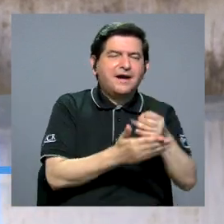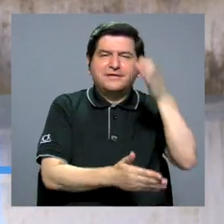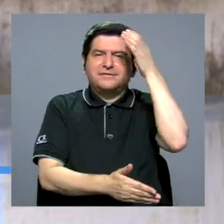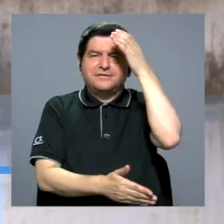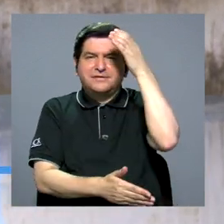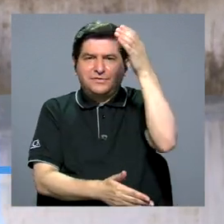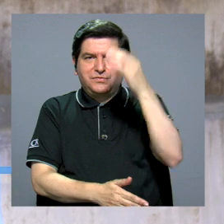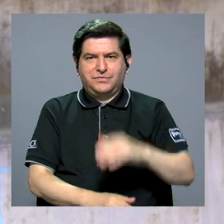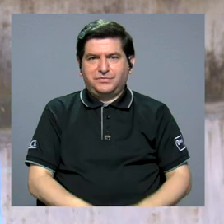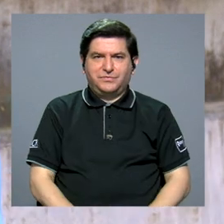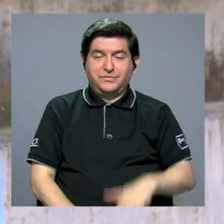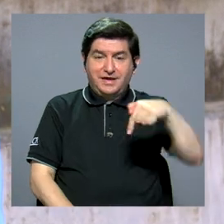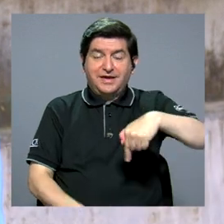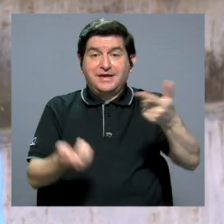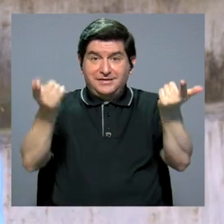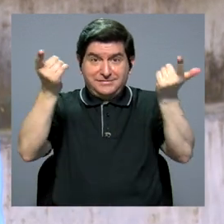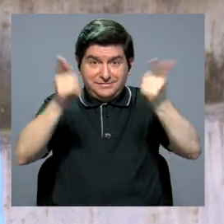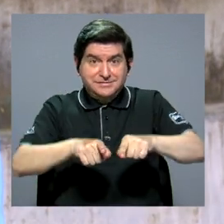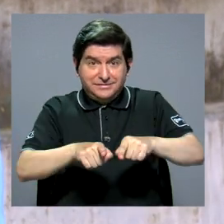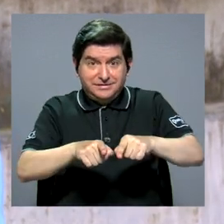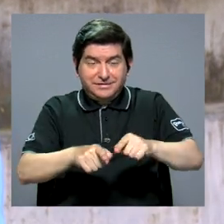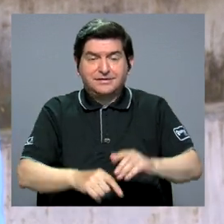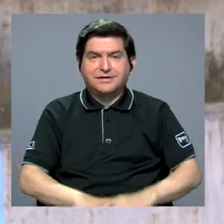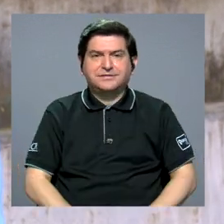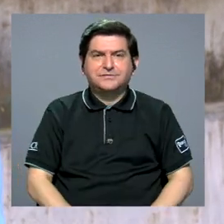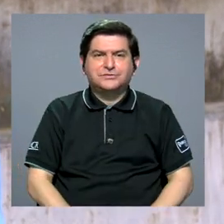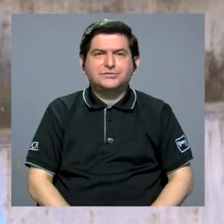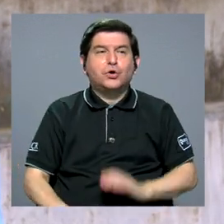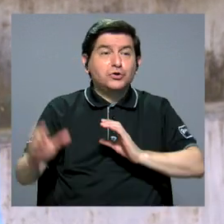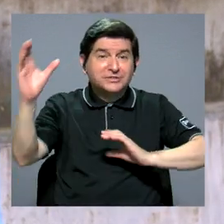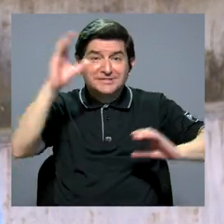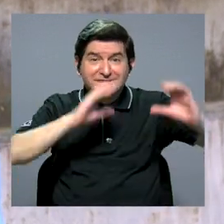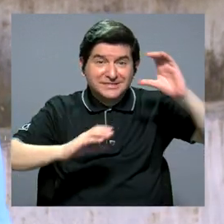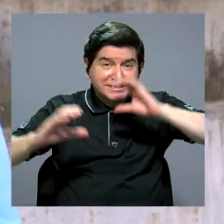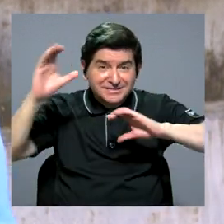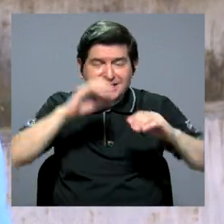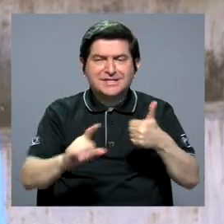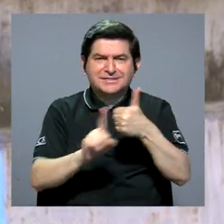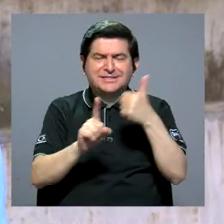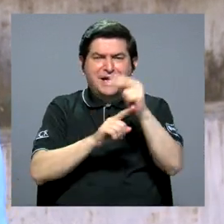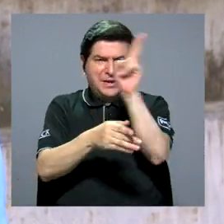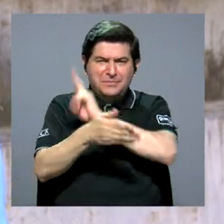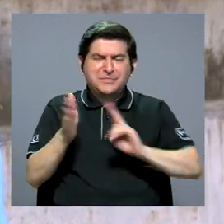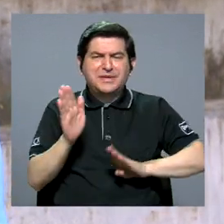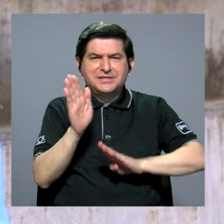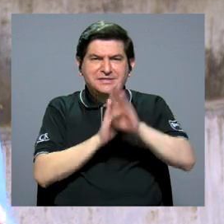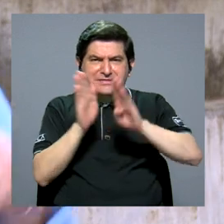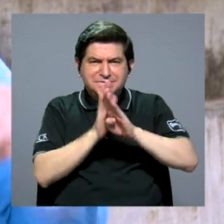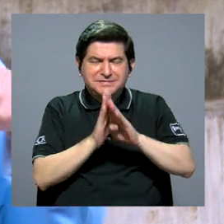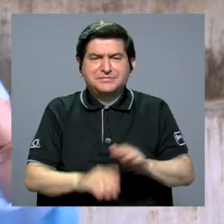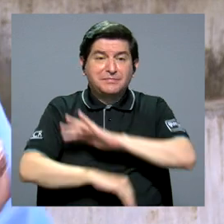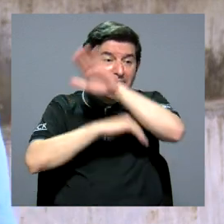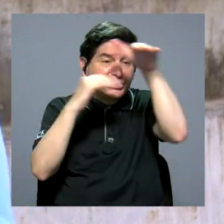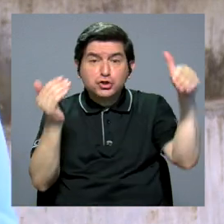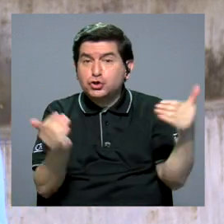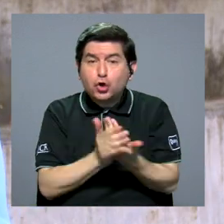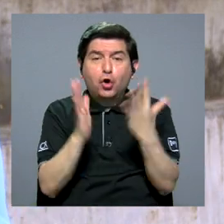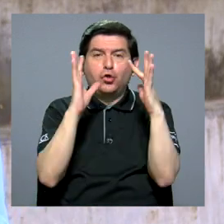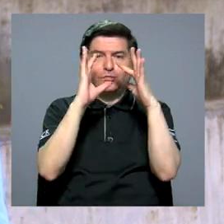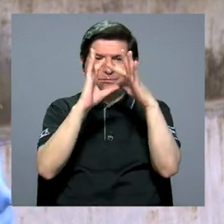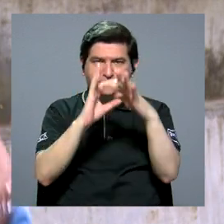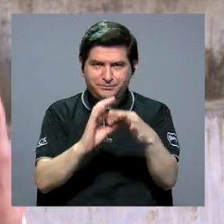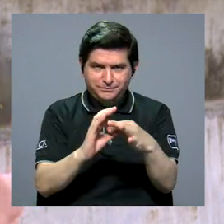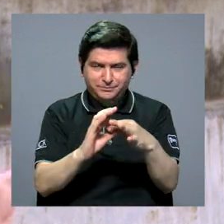cultura, la ciencia que la misma universidad desarrolla, cómo todo eso en